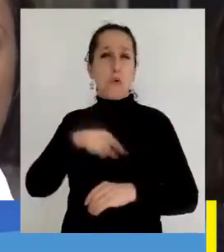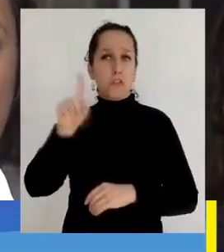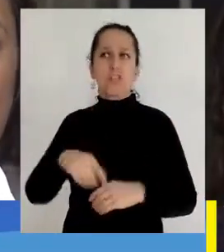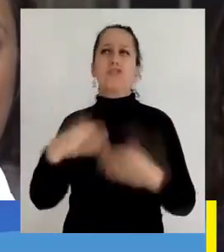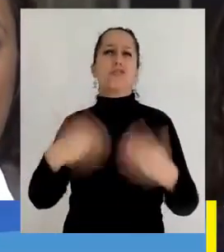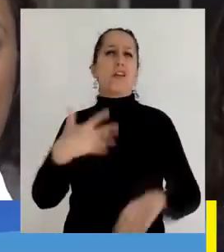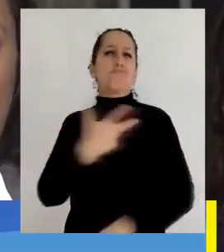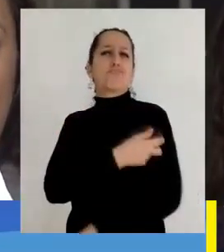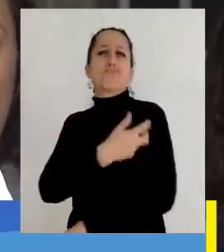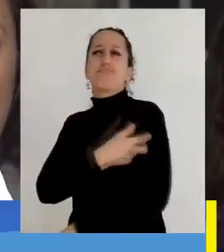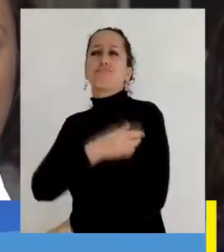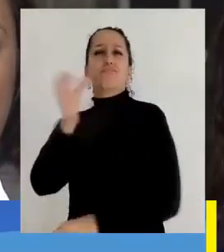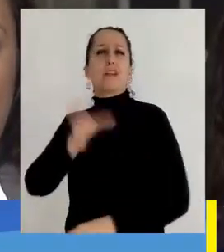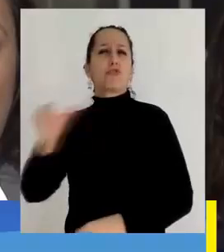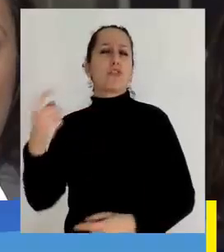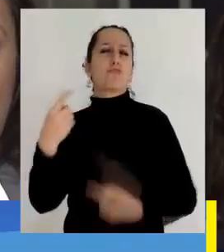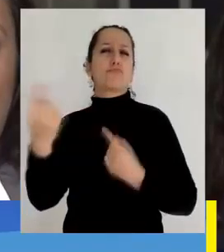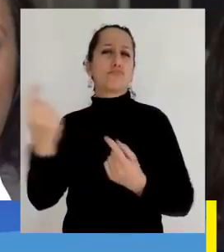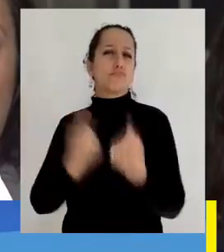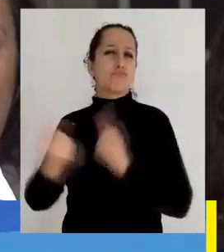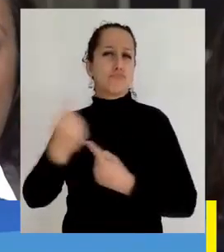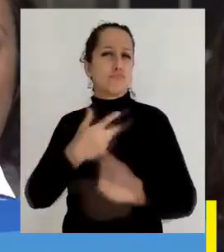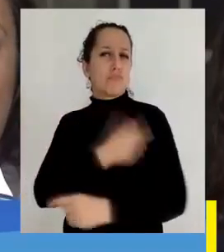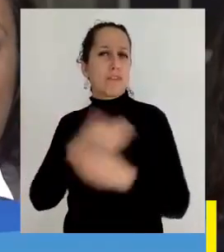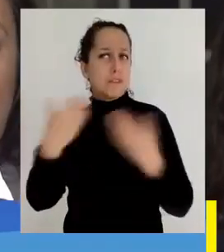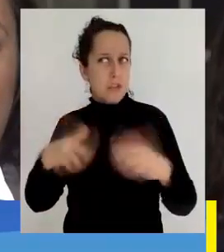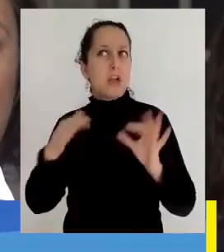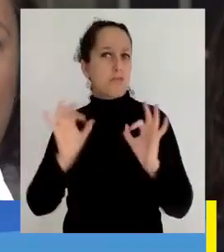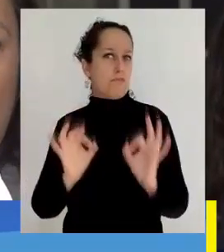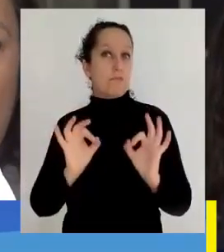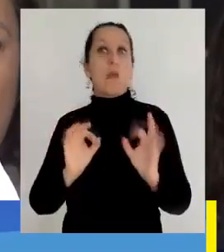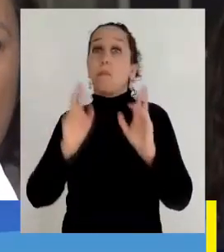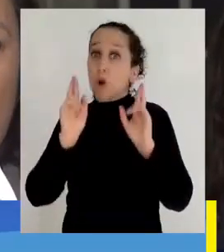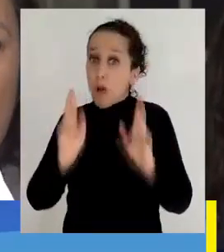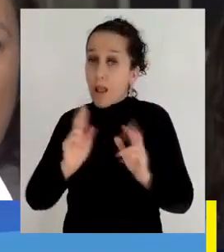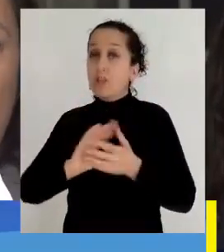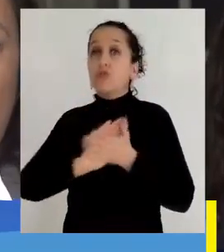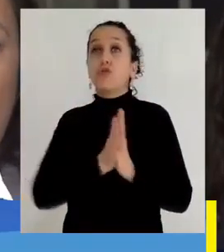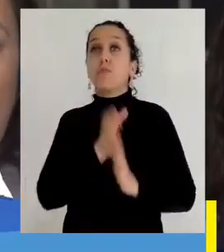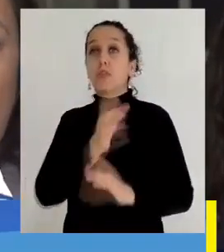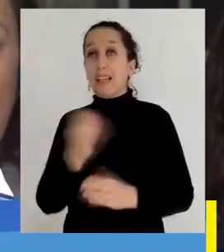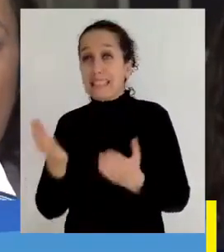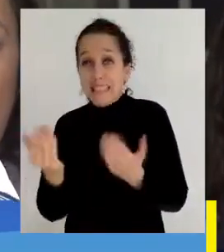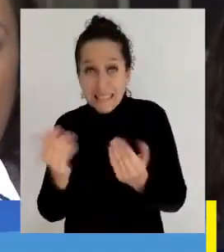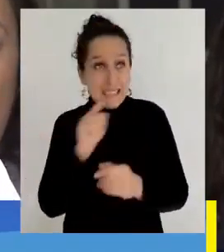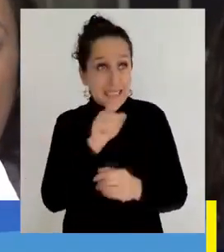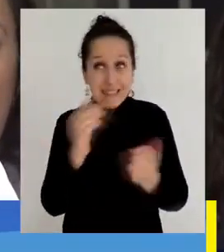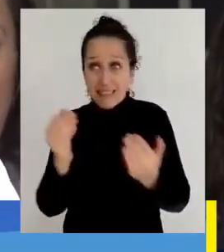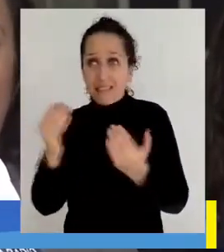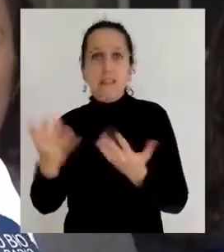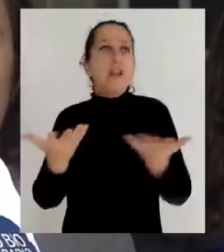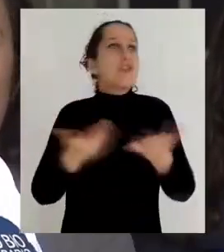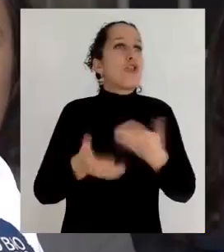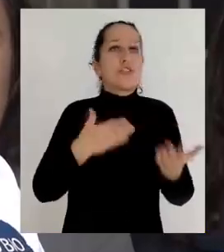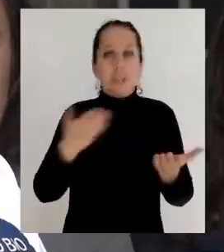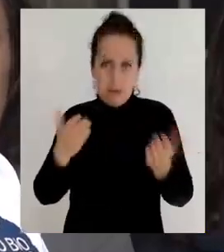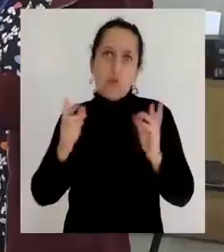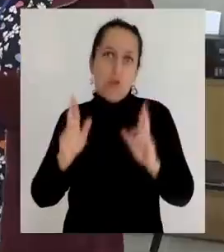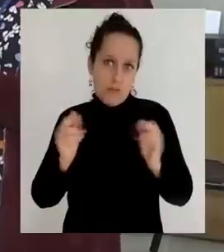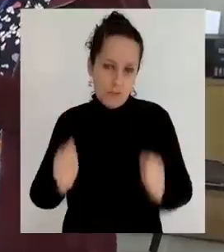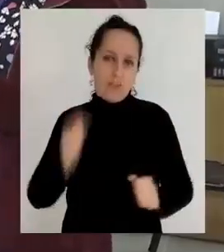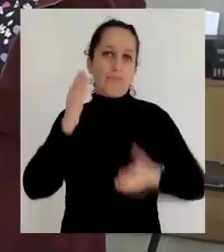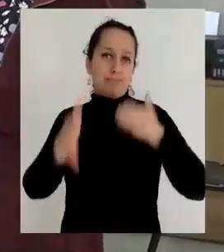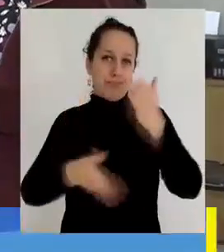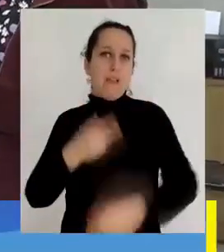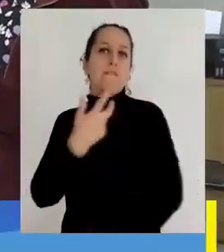% de cobertura de nuestra población objetiva. Pero la idea es que todas las personas que necesiten vacunas tengan un lugar donde acude.